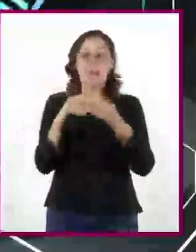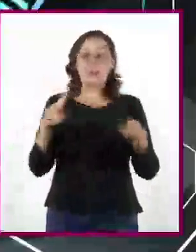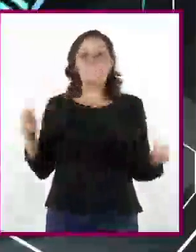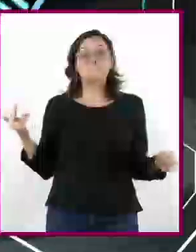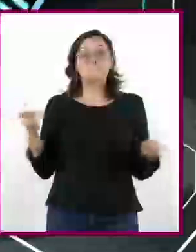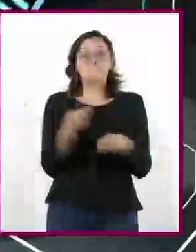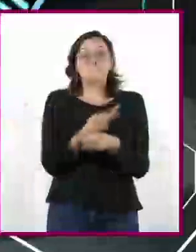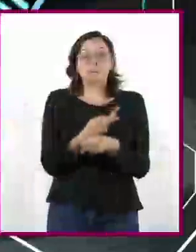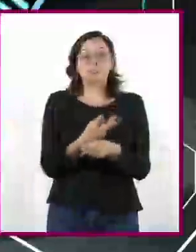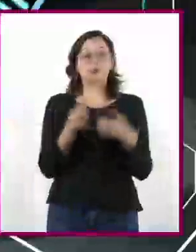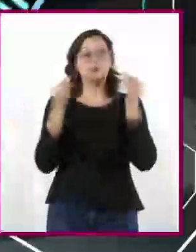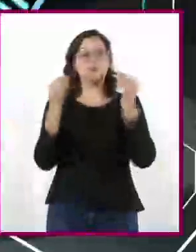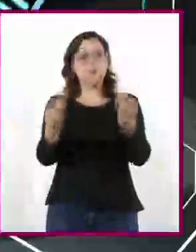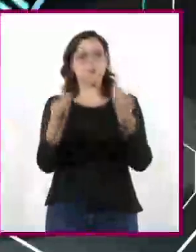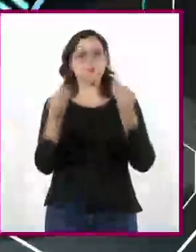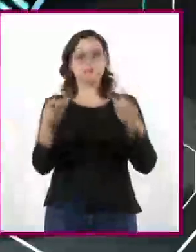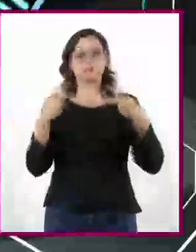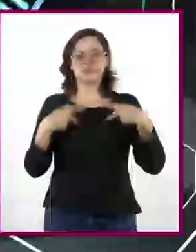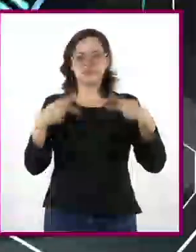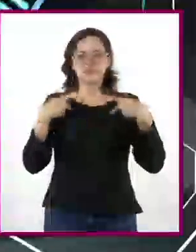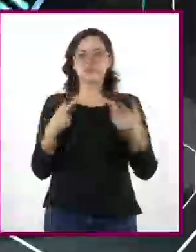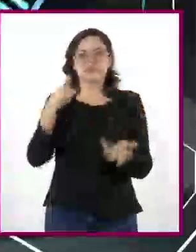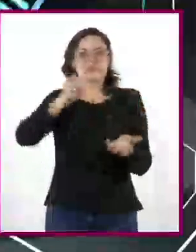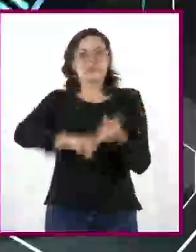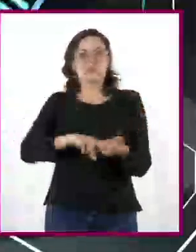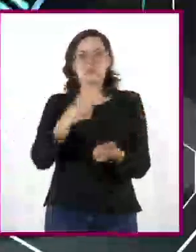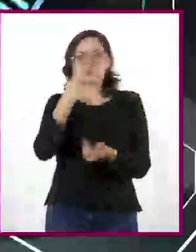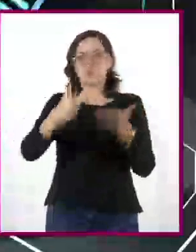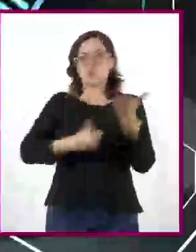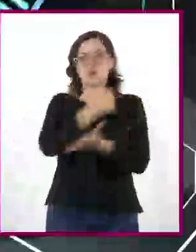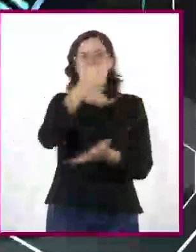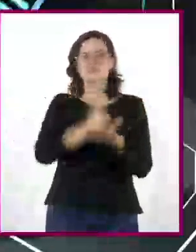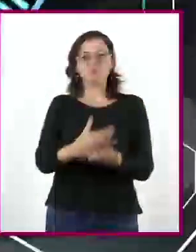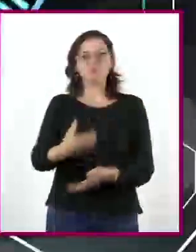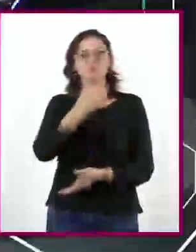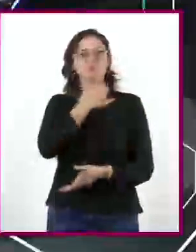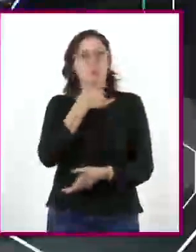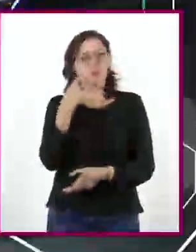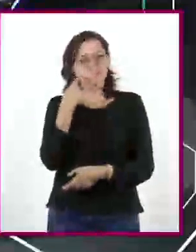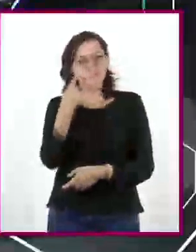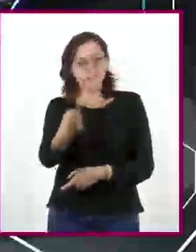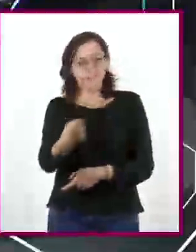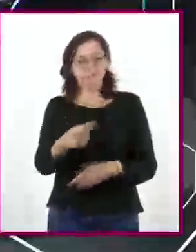consecuencia de la sobrepoblación en las ciudades. Los invito a ver la siguiente cápsula.